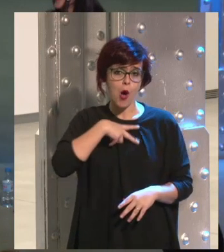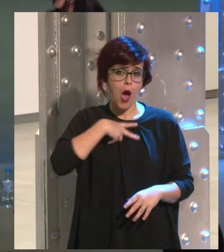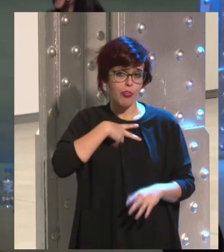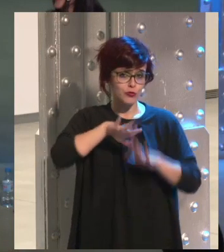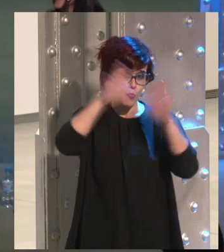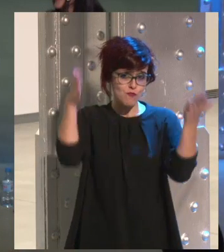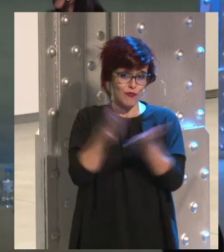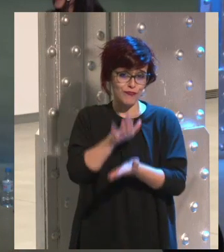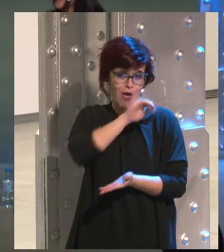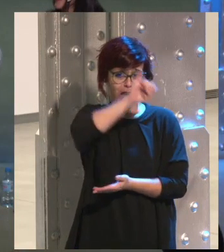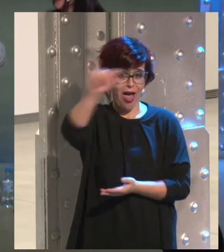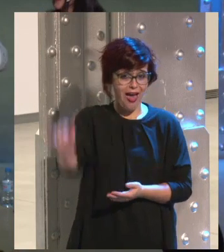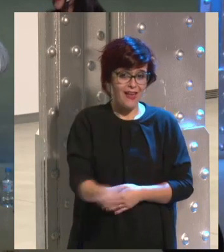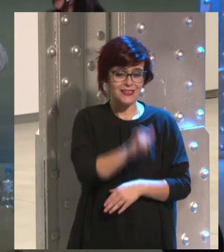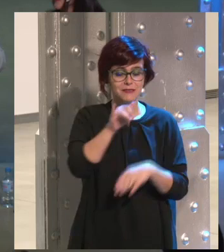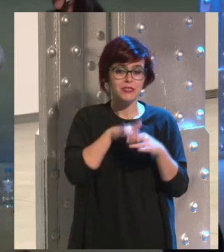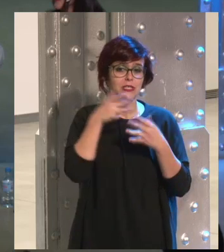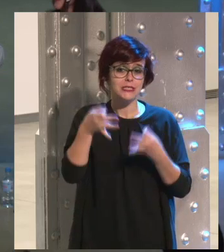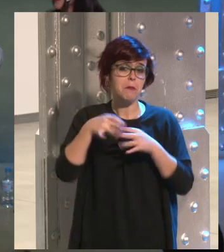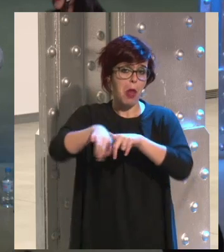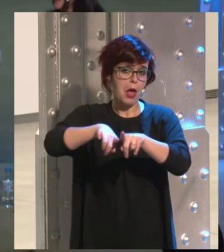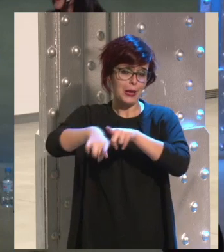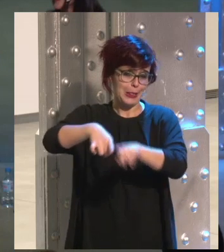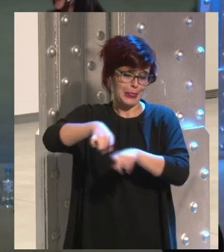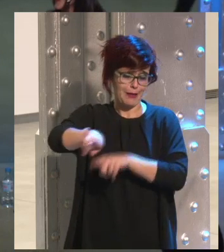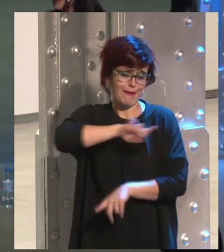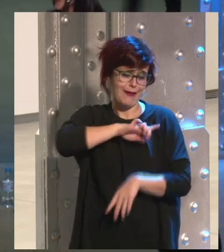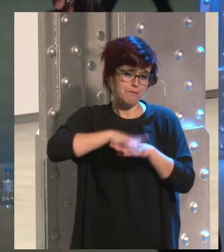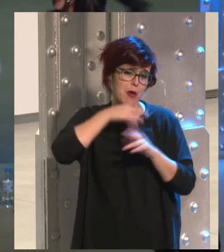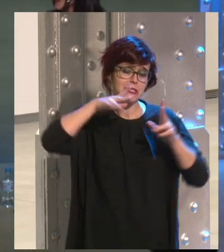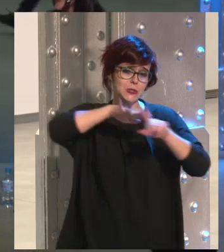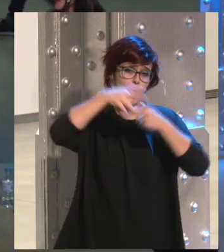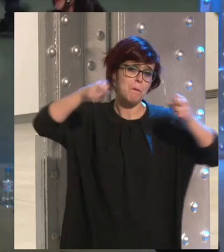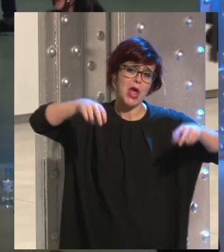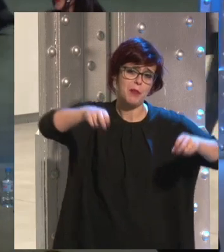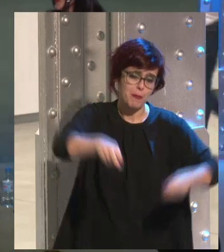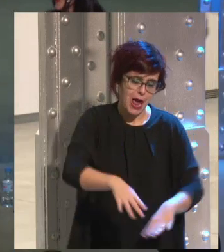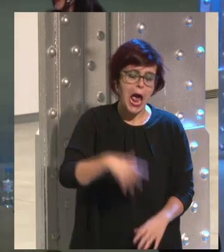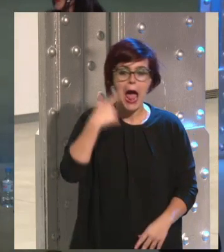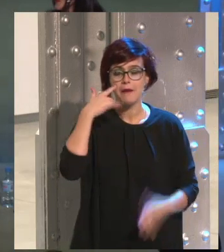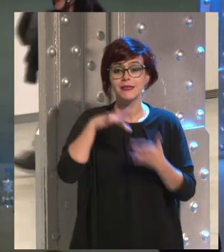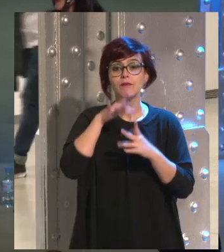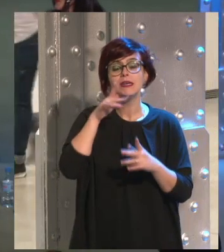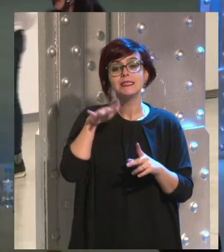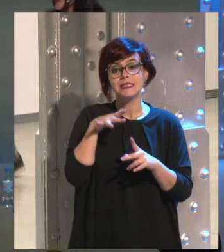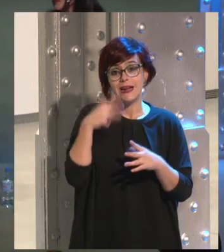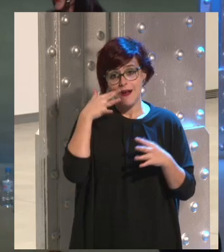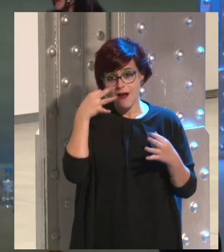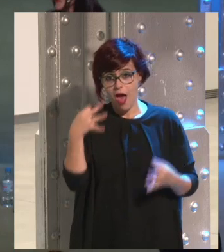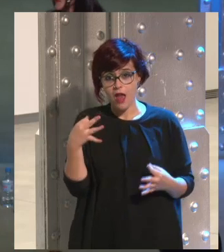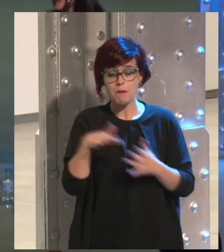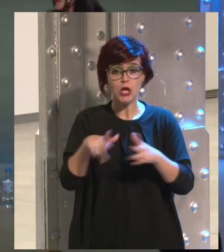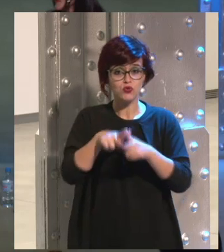hay en todo el mundo poniéndonos como lo peor de la sociedad. Lo cierto es que en general hay un déficit